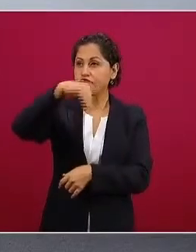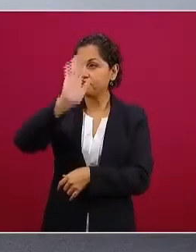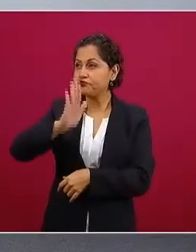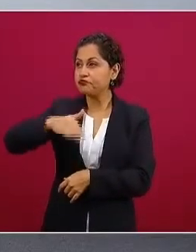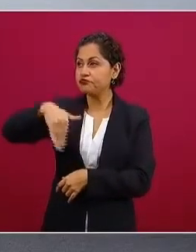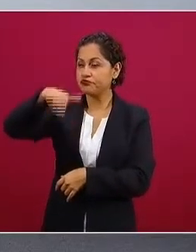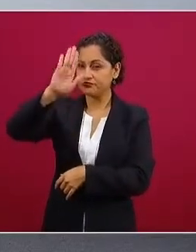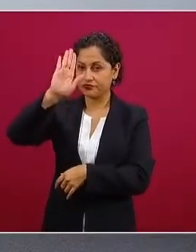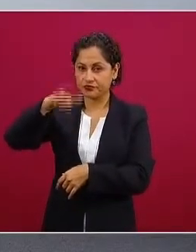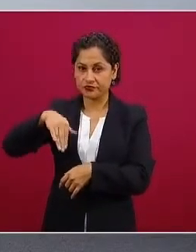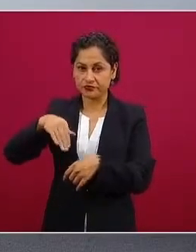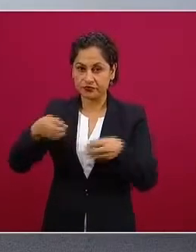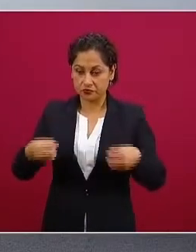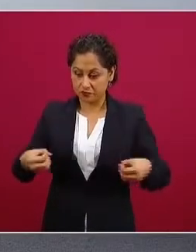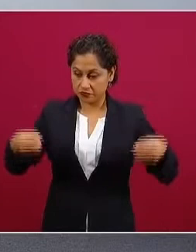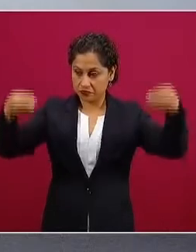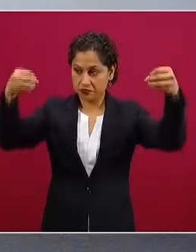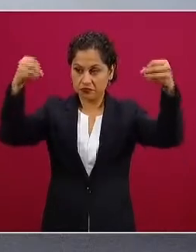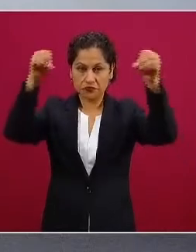los tubos